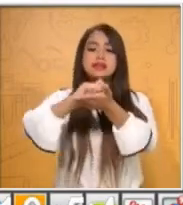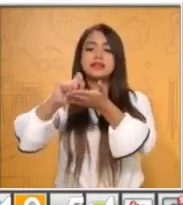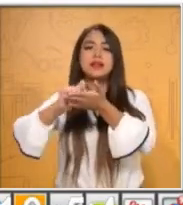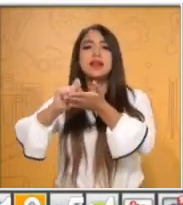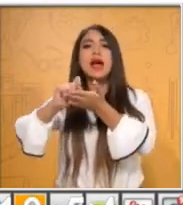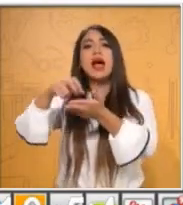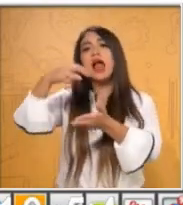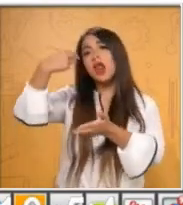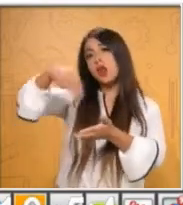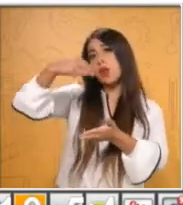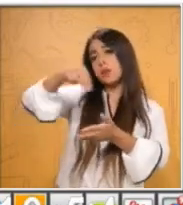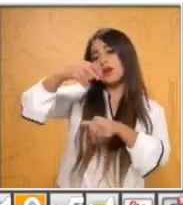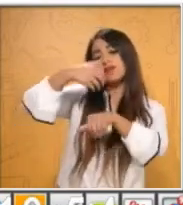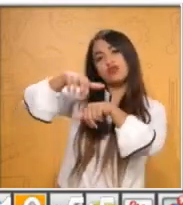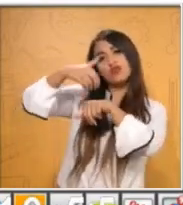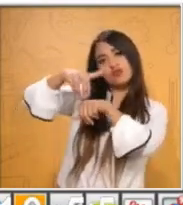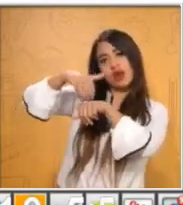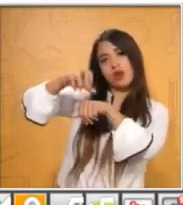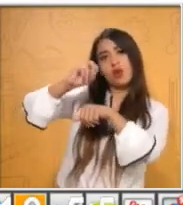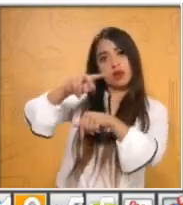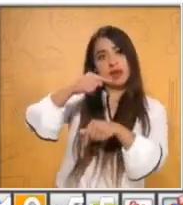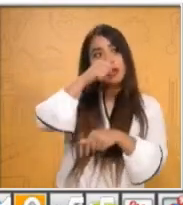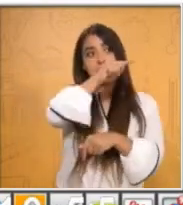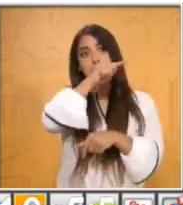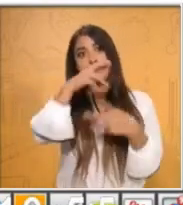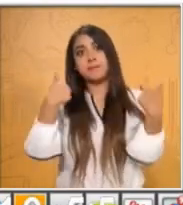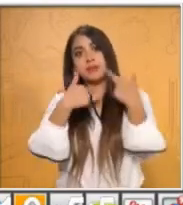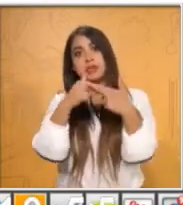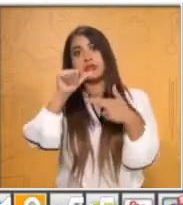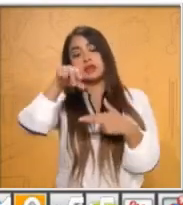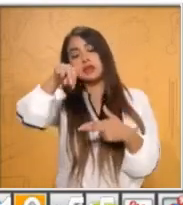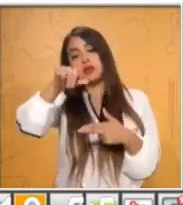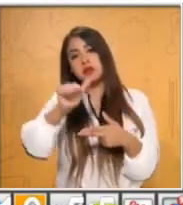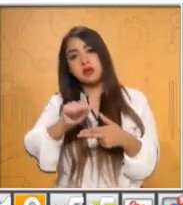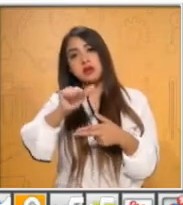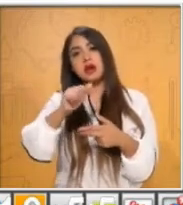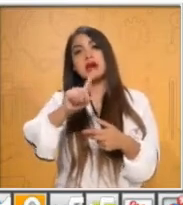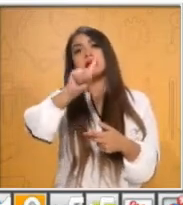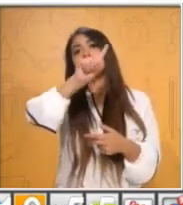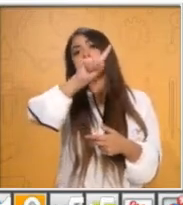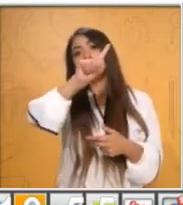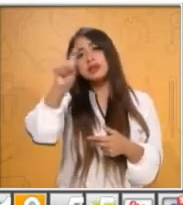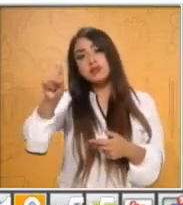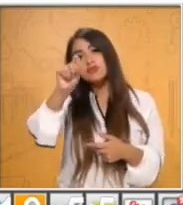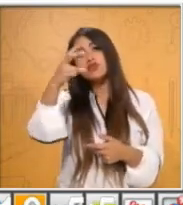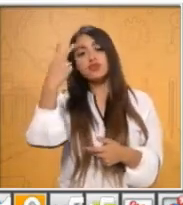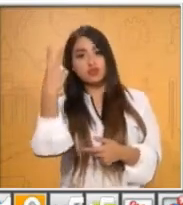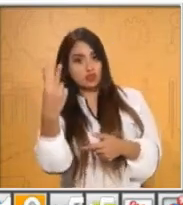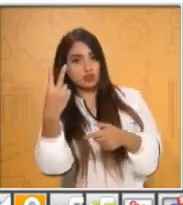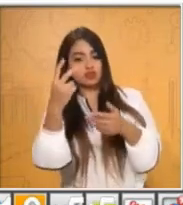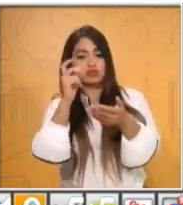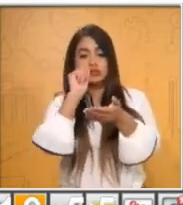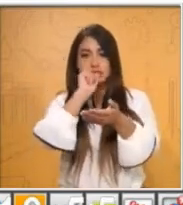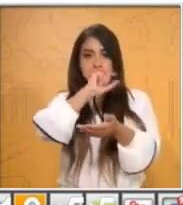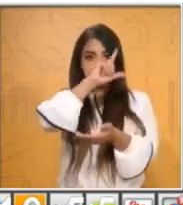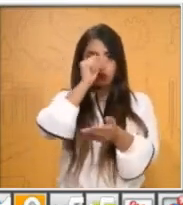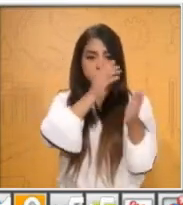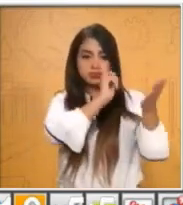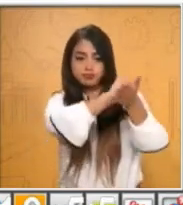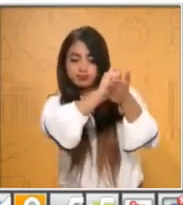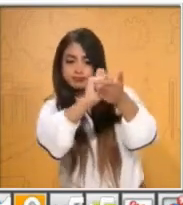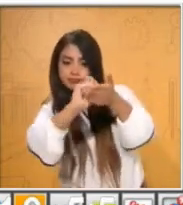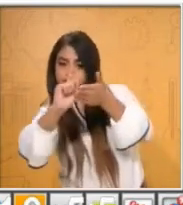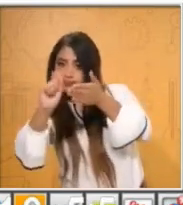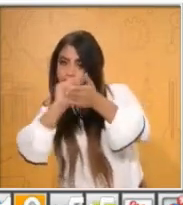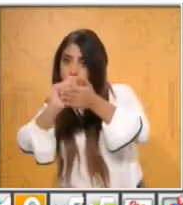salió el ciento dos. Y vamos a anotar también el número de la maestra Ana con su nombre. En